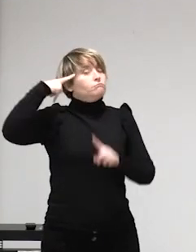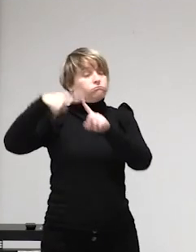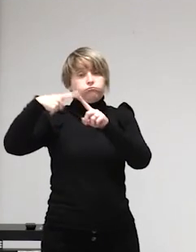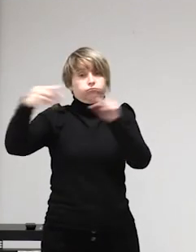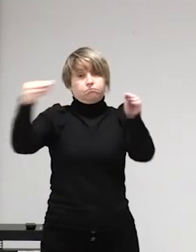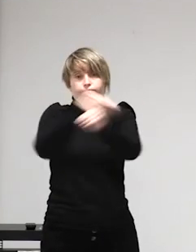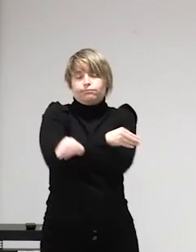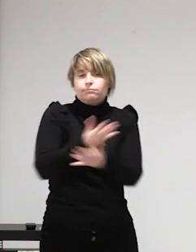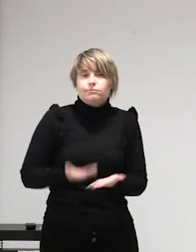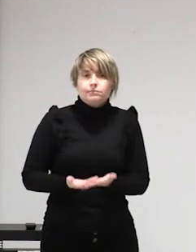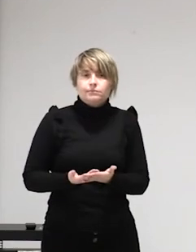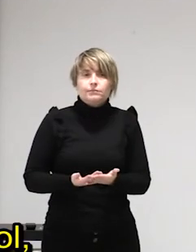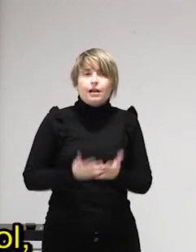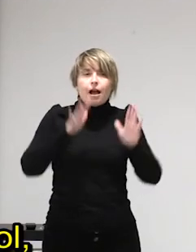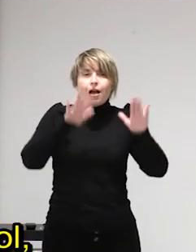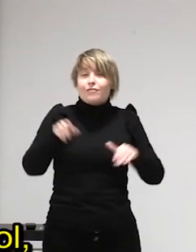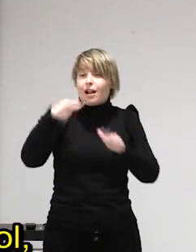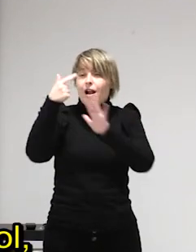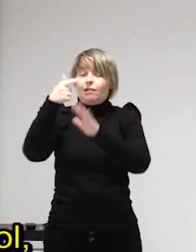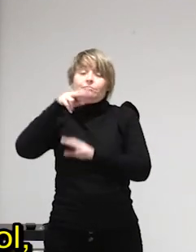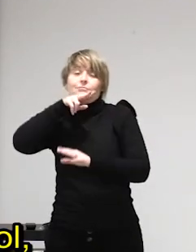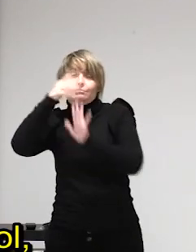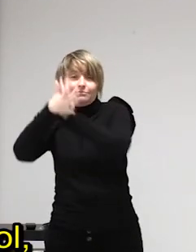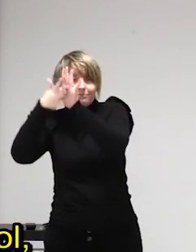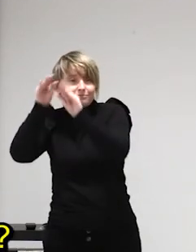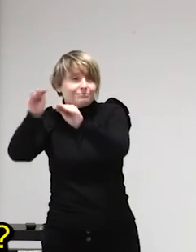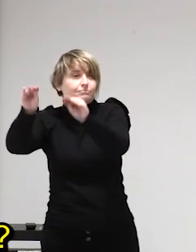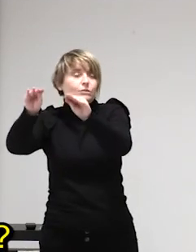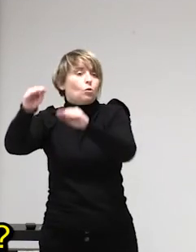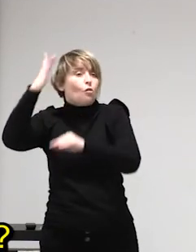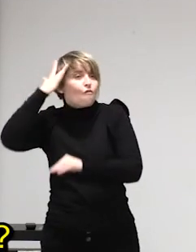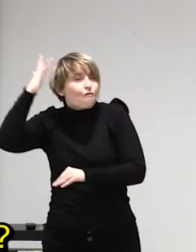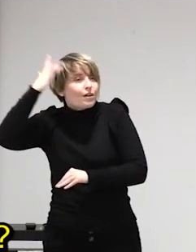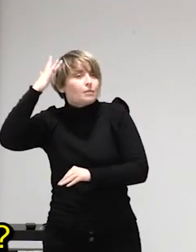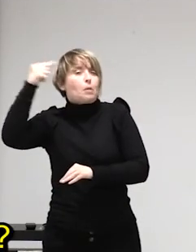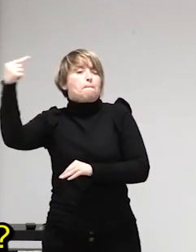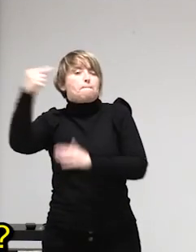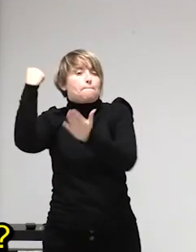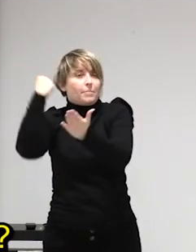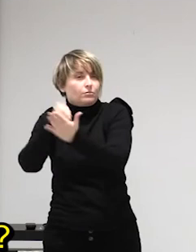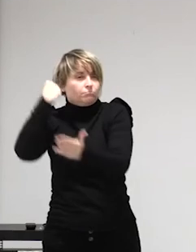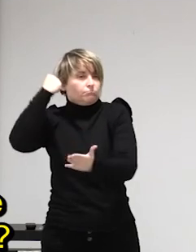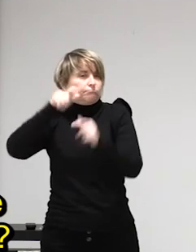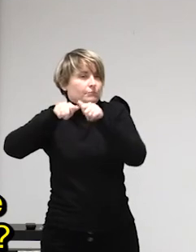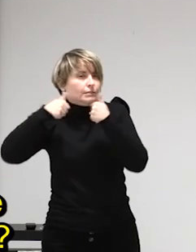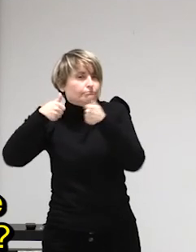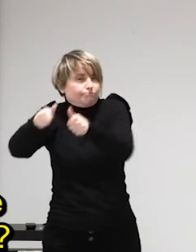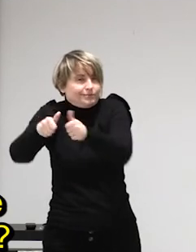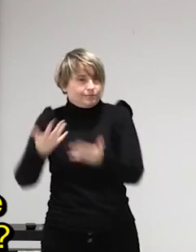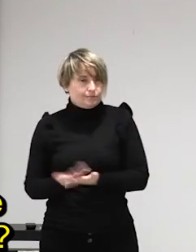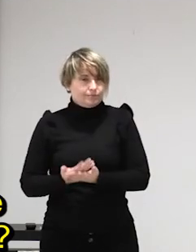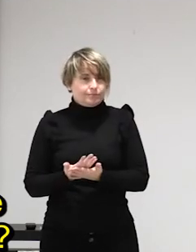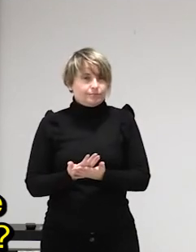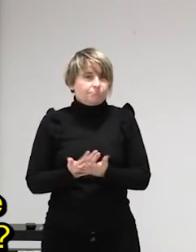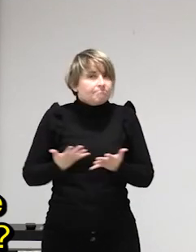bueno pues lance y en la última vamos cerrando en el fondo de todo este debate Carol hay un debate sobre la moralidad de la sexualidad ¿crees que pueda